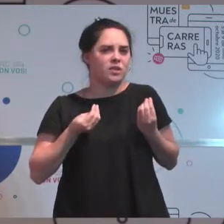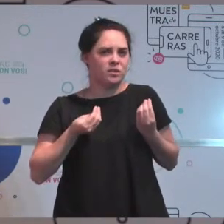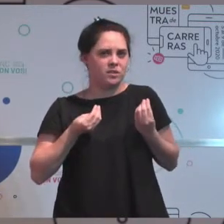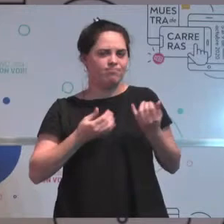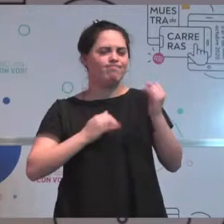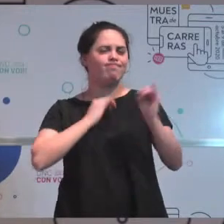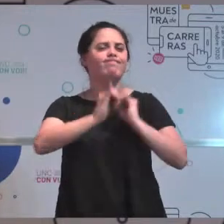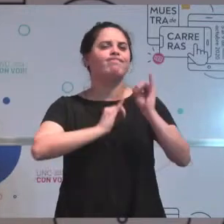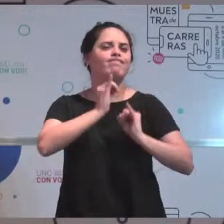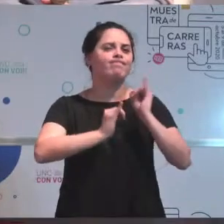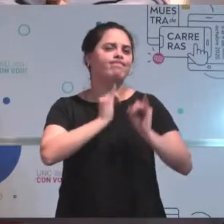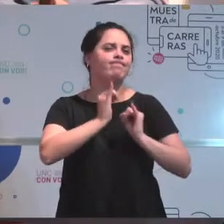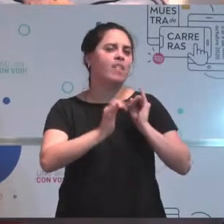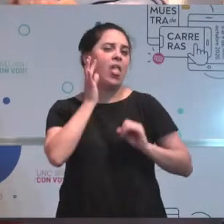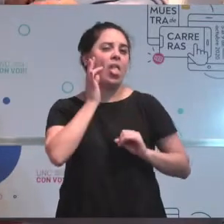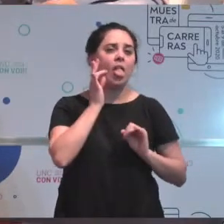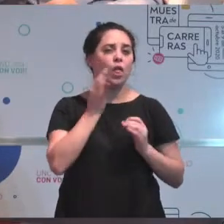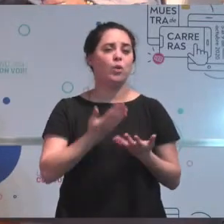decir al respecto?